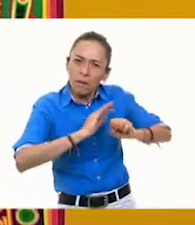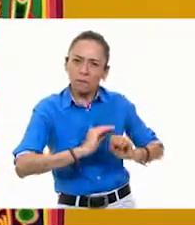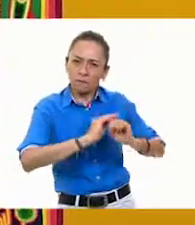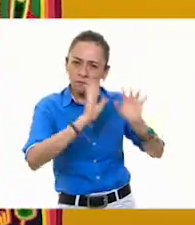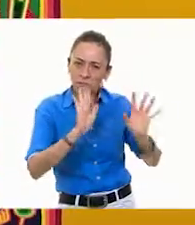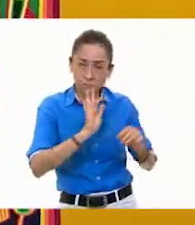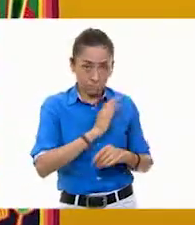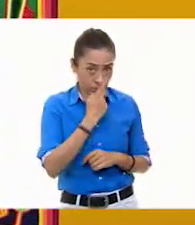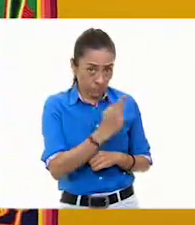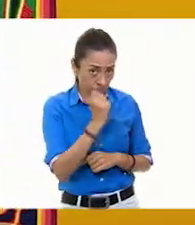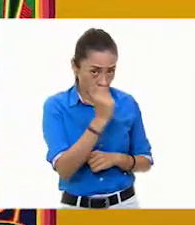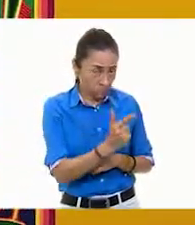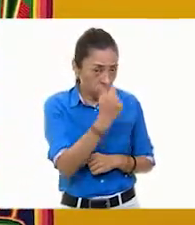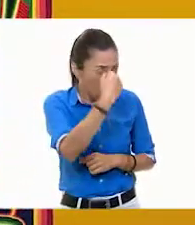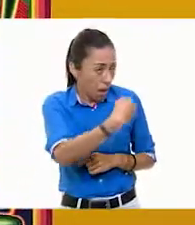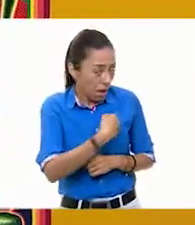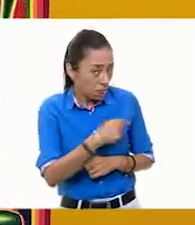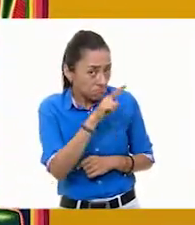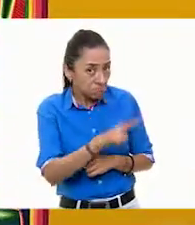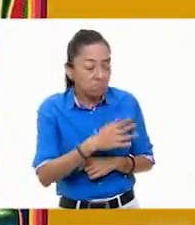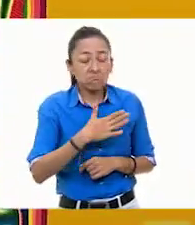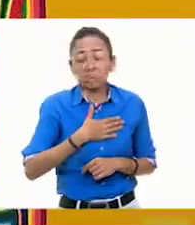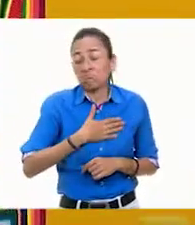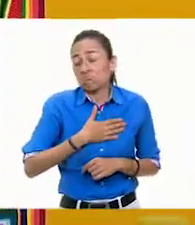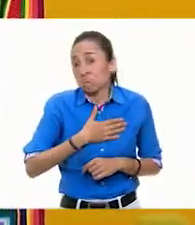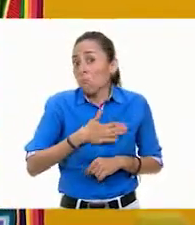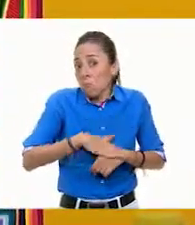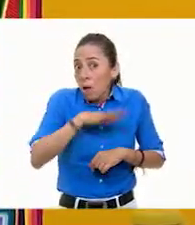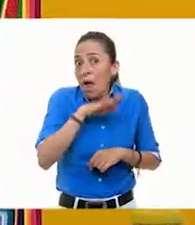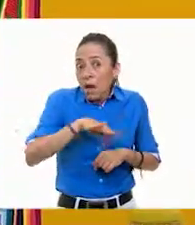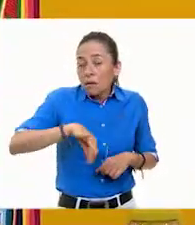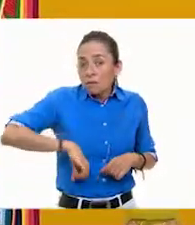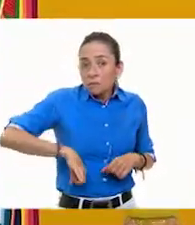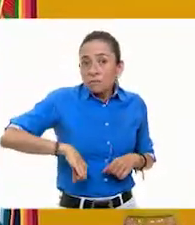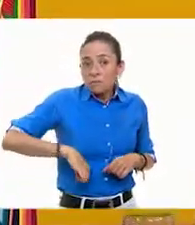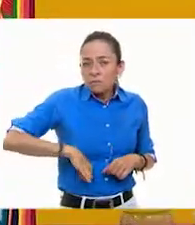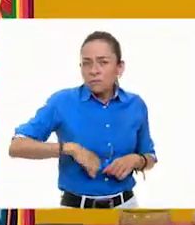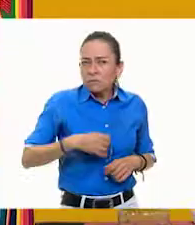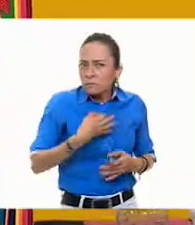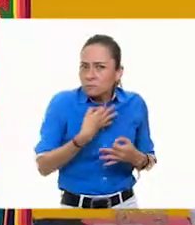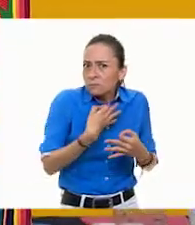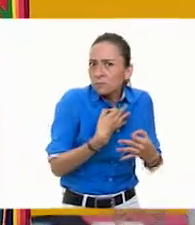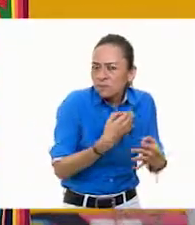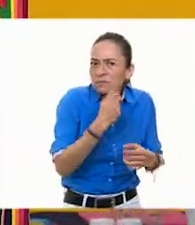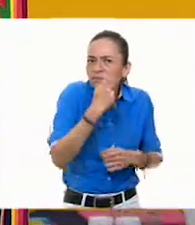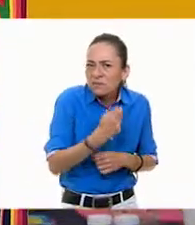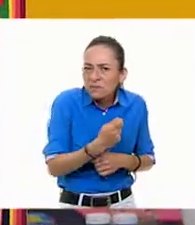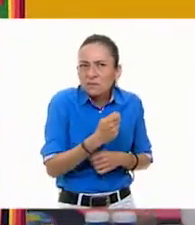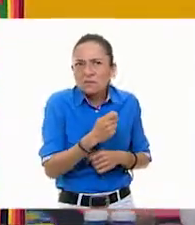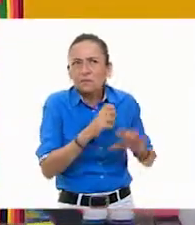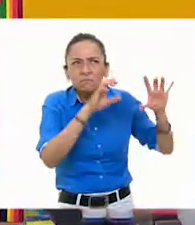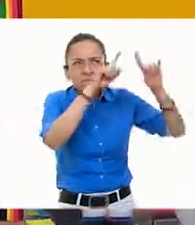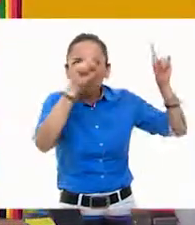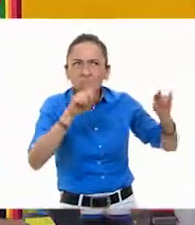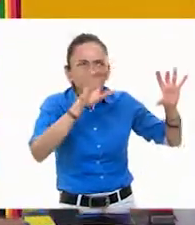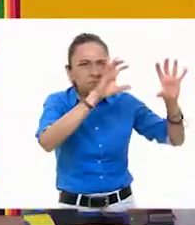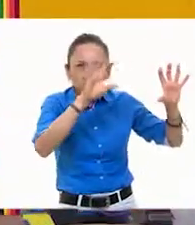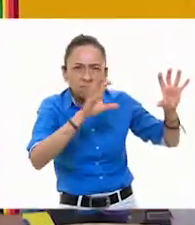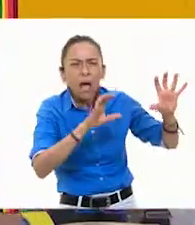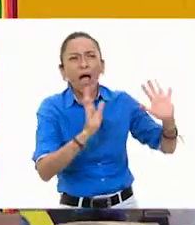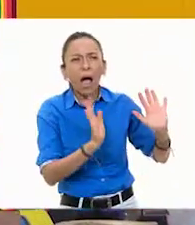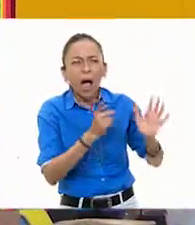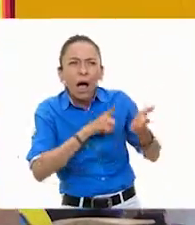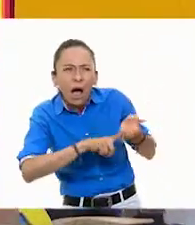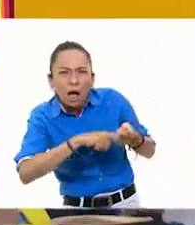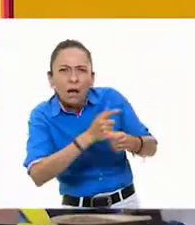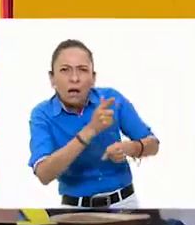genera, es me interesa mucho más en conocer a fondo cuáles son las partes más importantes de la cultura.